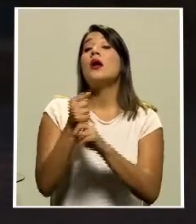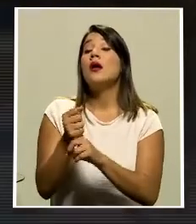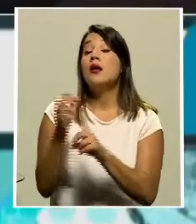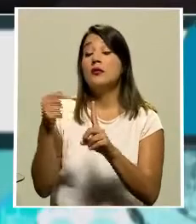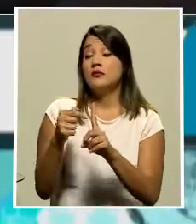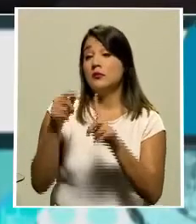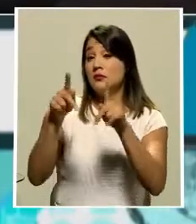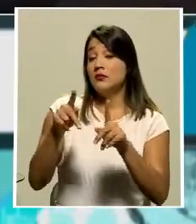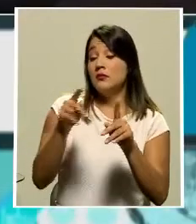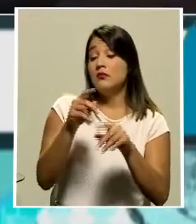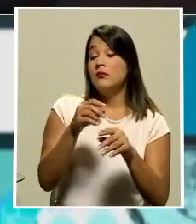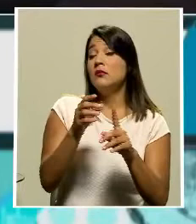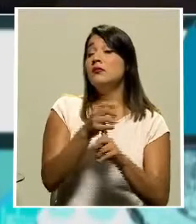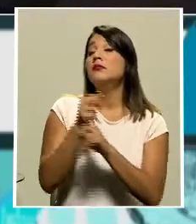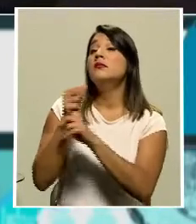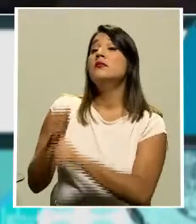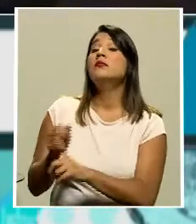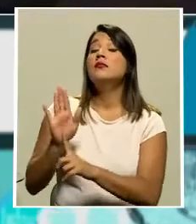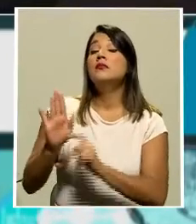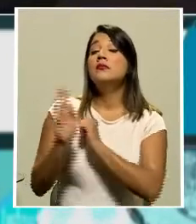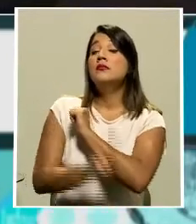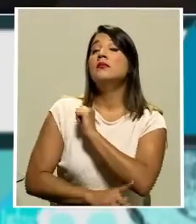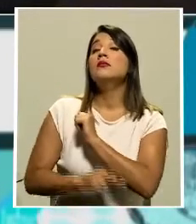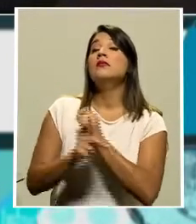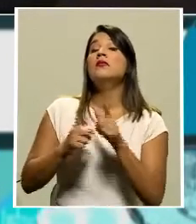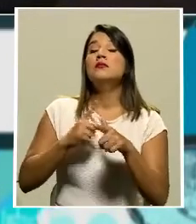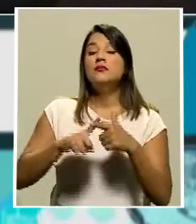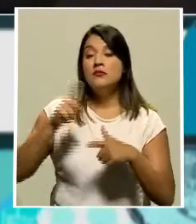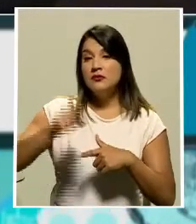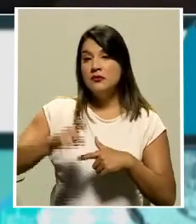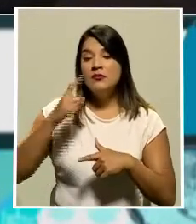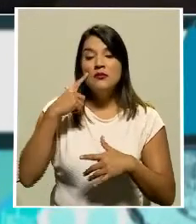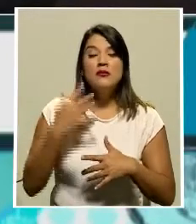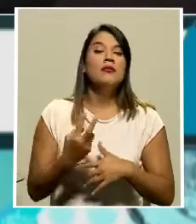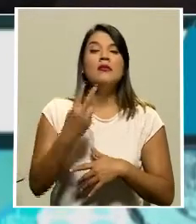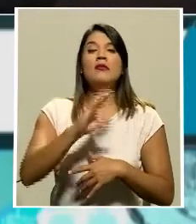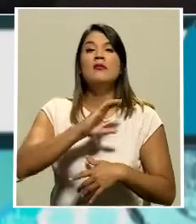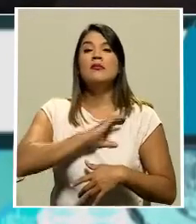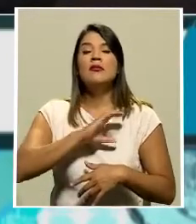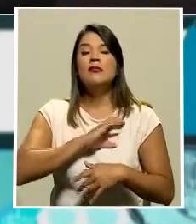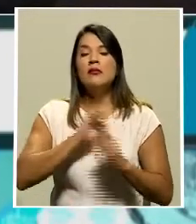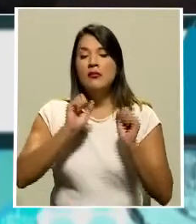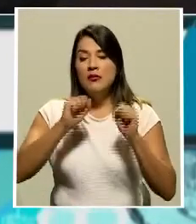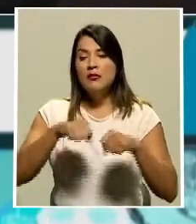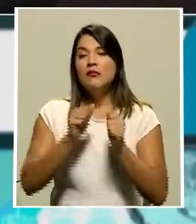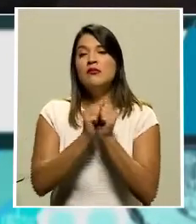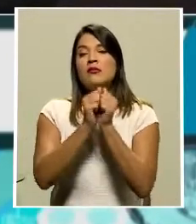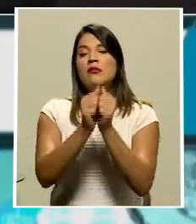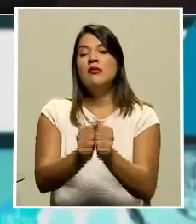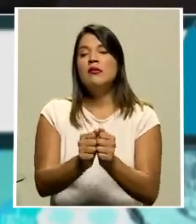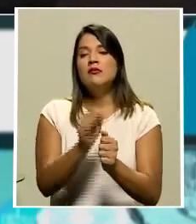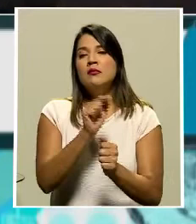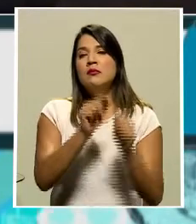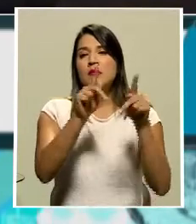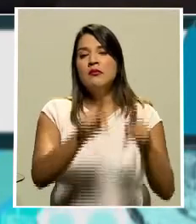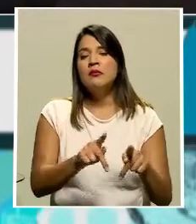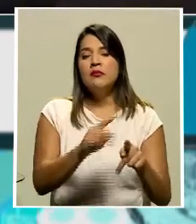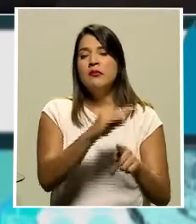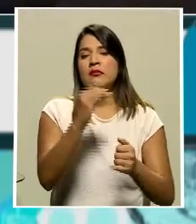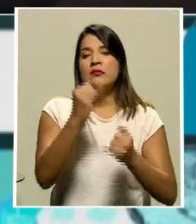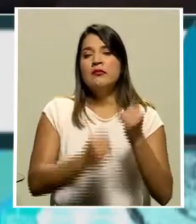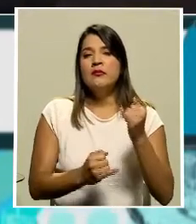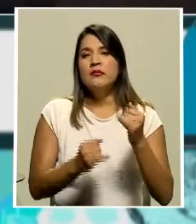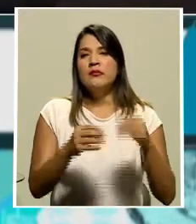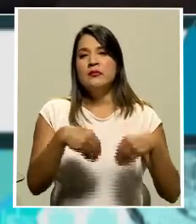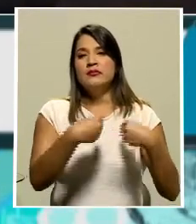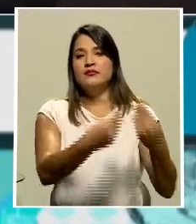también se requiere el dinero para que al menos dos policías viajen con esta persona, lo entreguen a las autoridades del país de